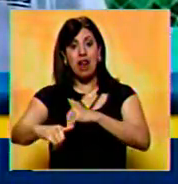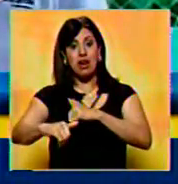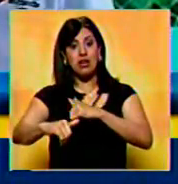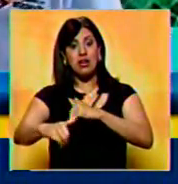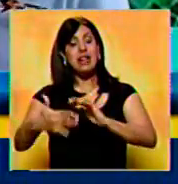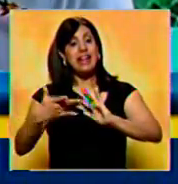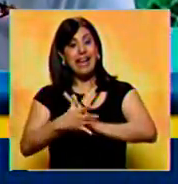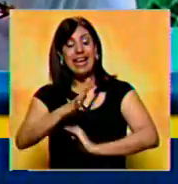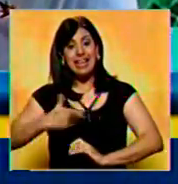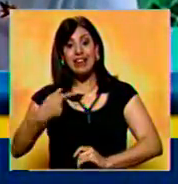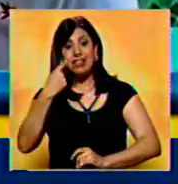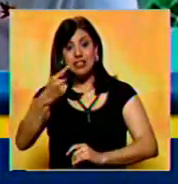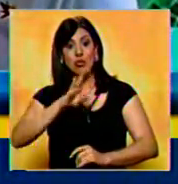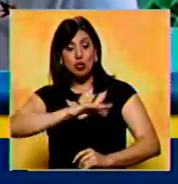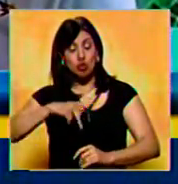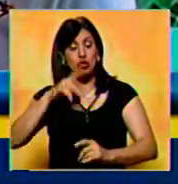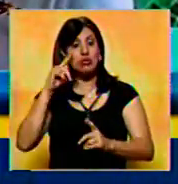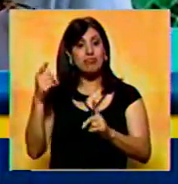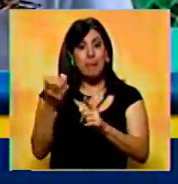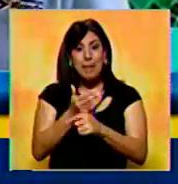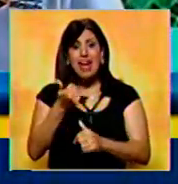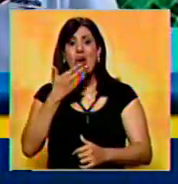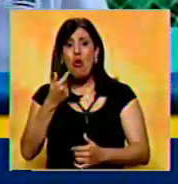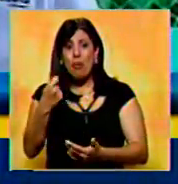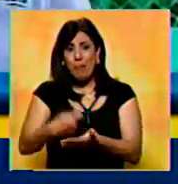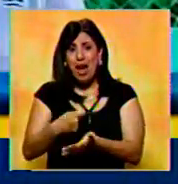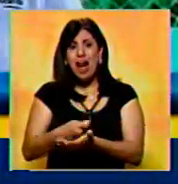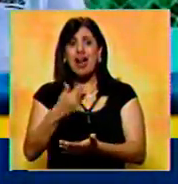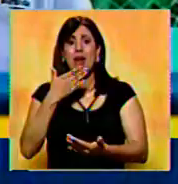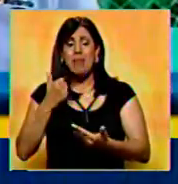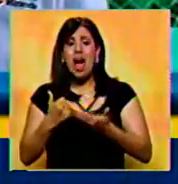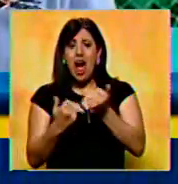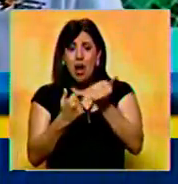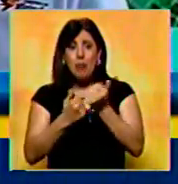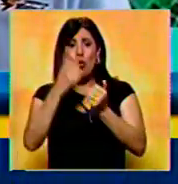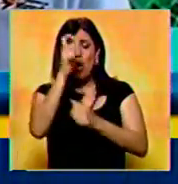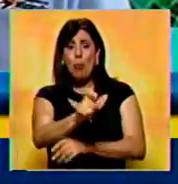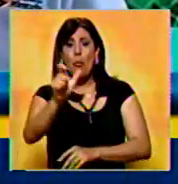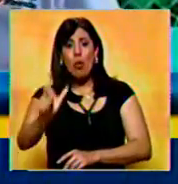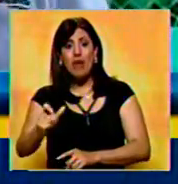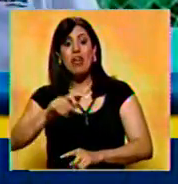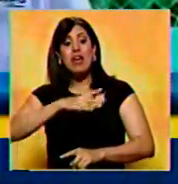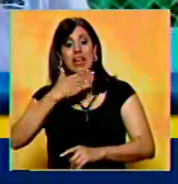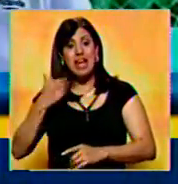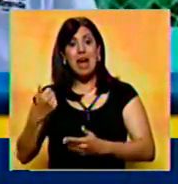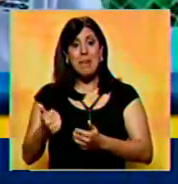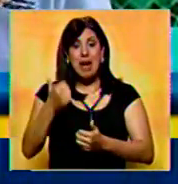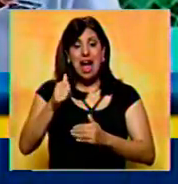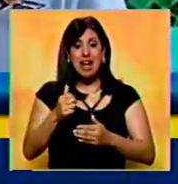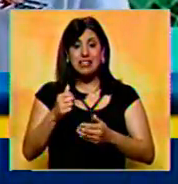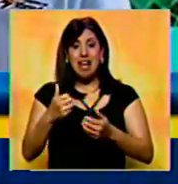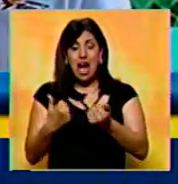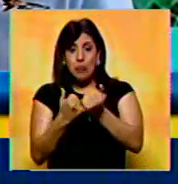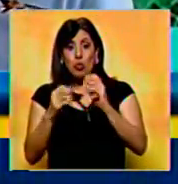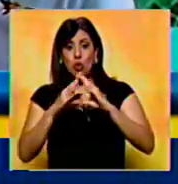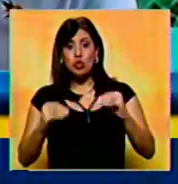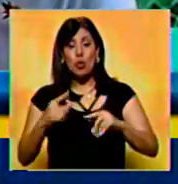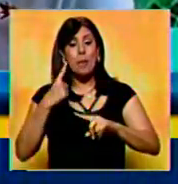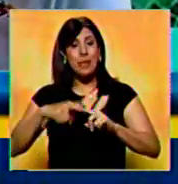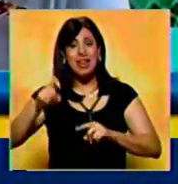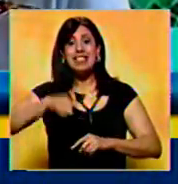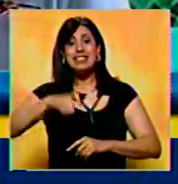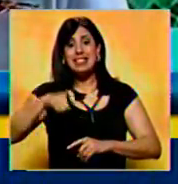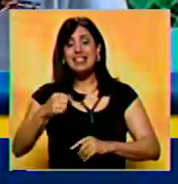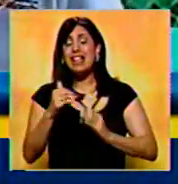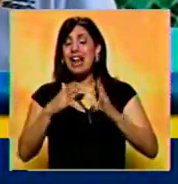Que quisiéramos tener más recursos, más posibilidades de apoyar más a nuestro pueblo. Y apoyarlos más a todos. Sabemos que la